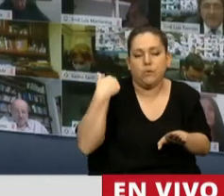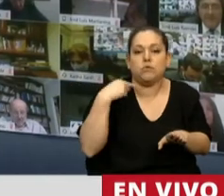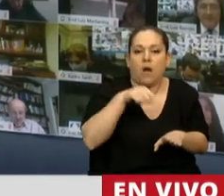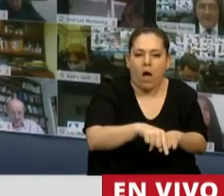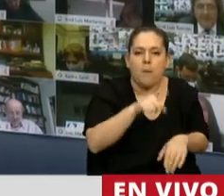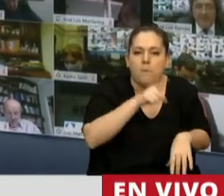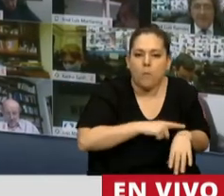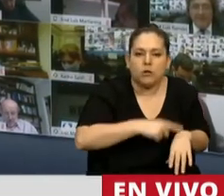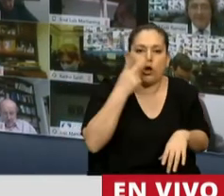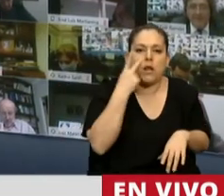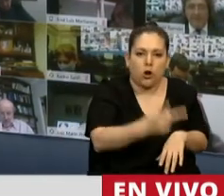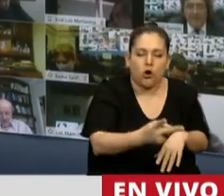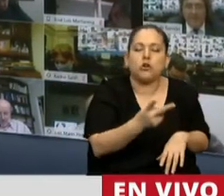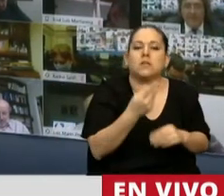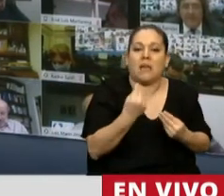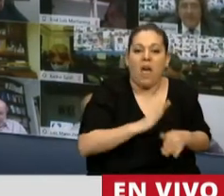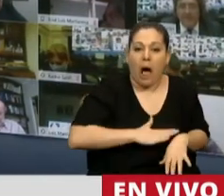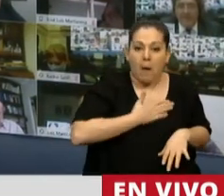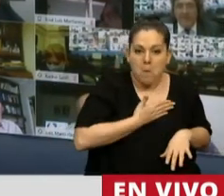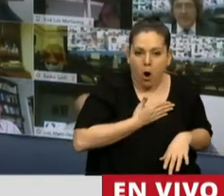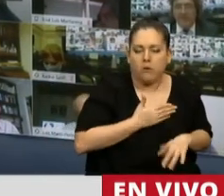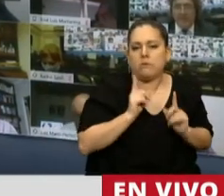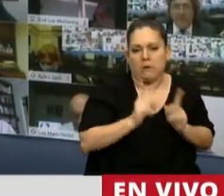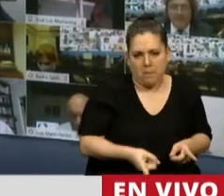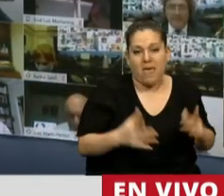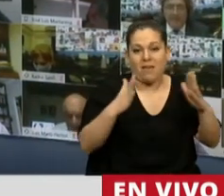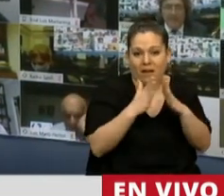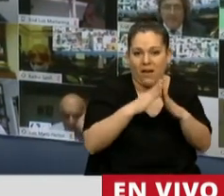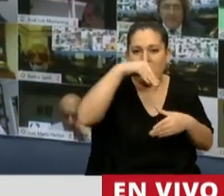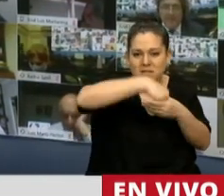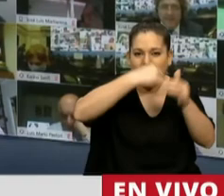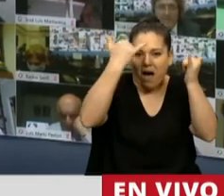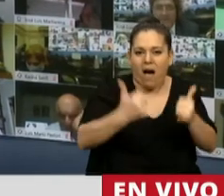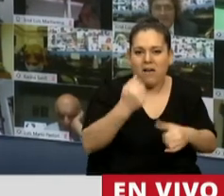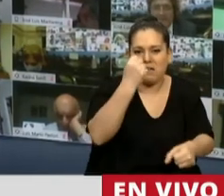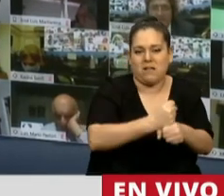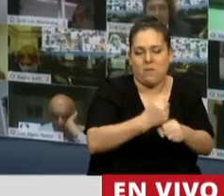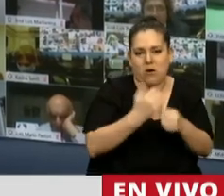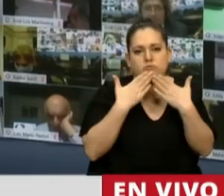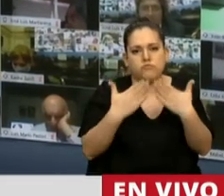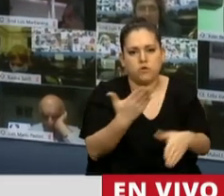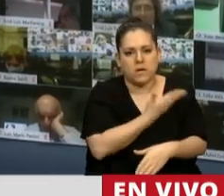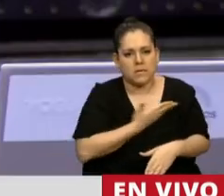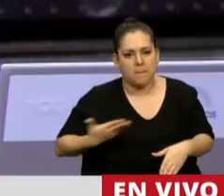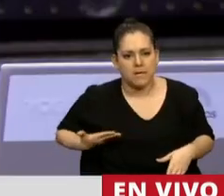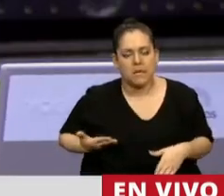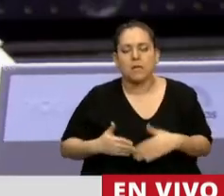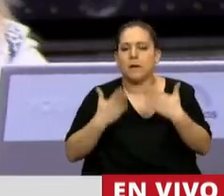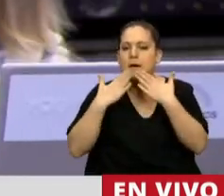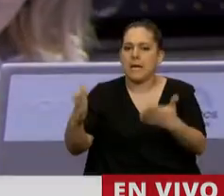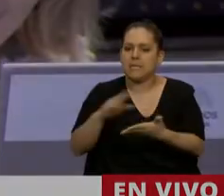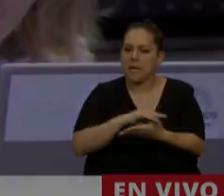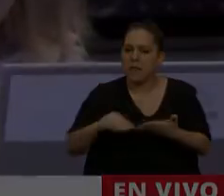reconocer que además de amor, en esas casas hay trabajo. Muchas gracias, señor Presidente. Muchas gracias,